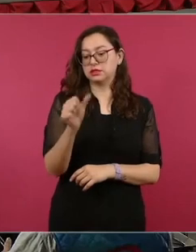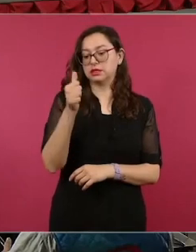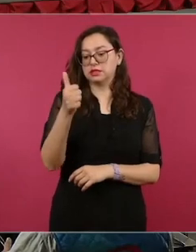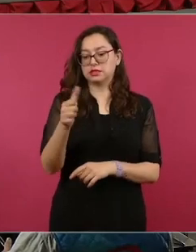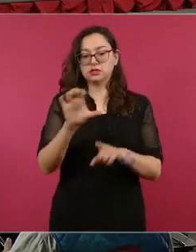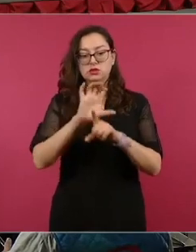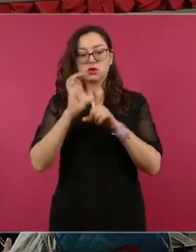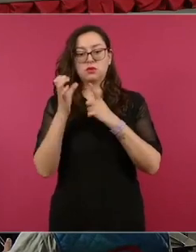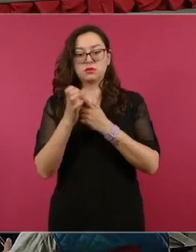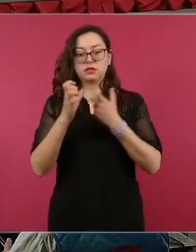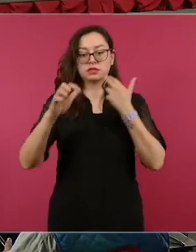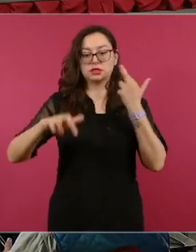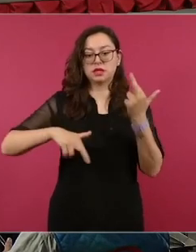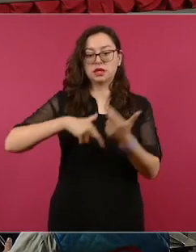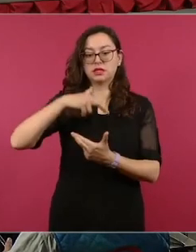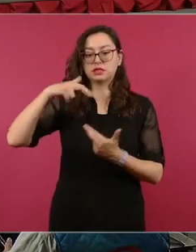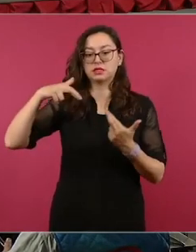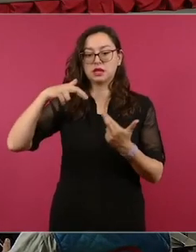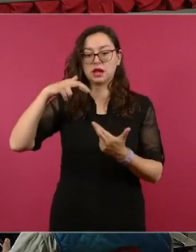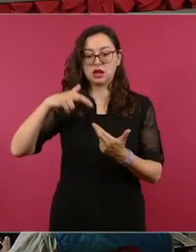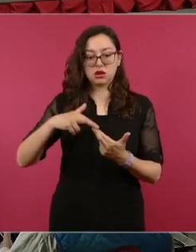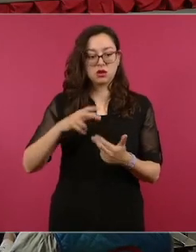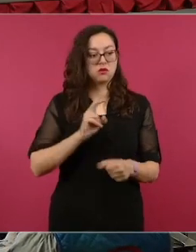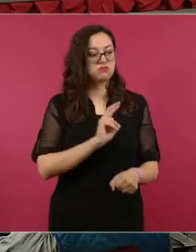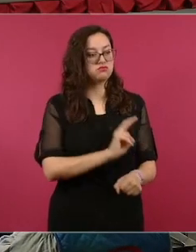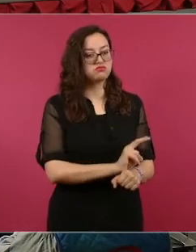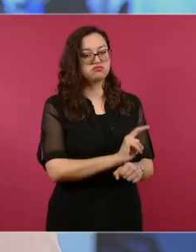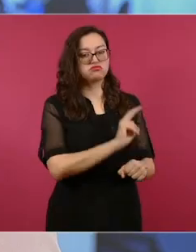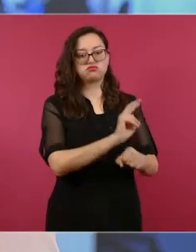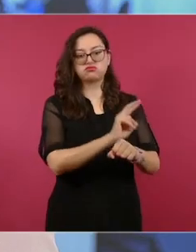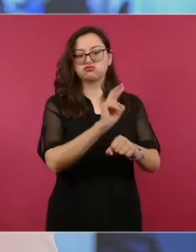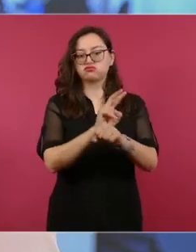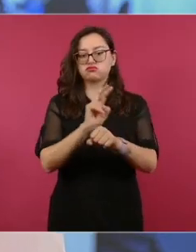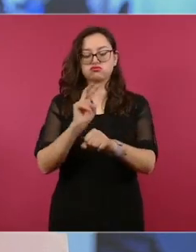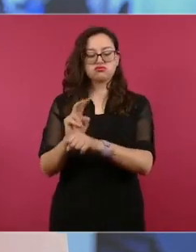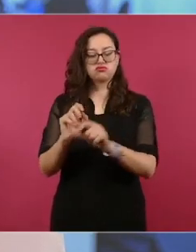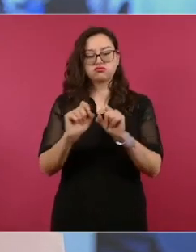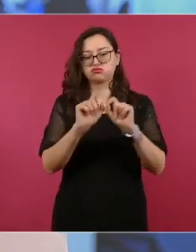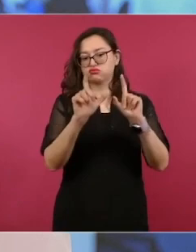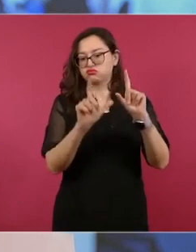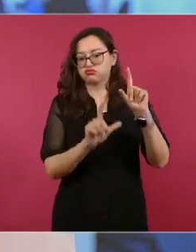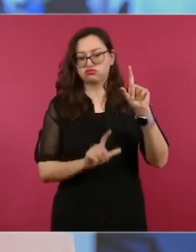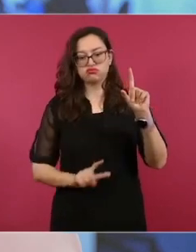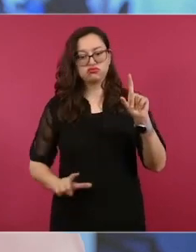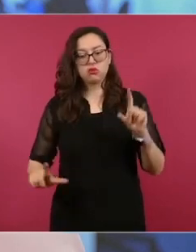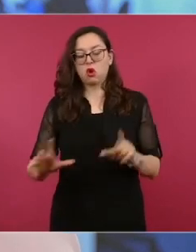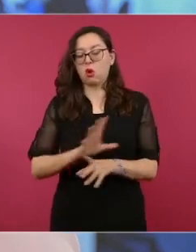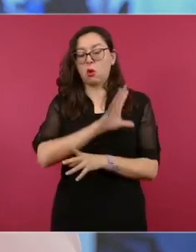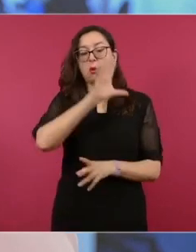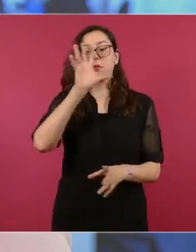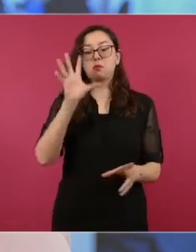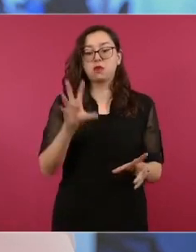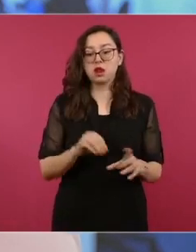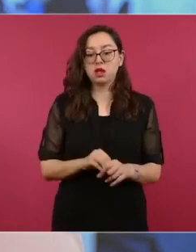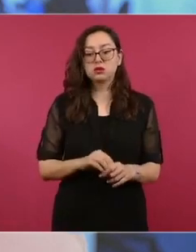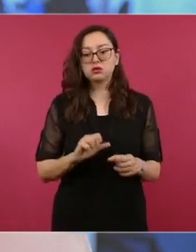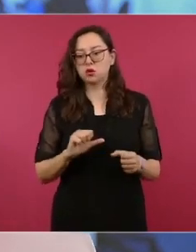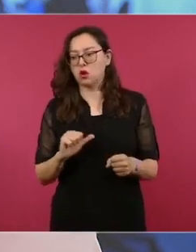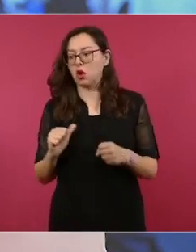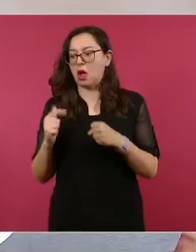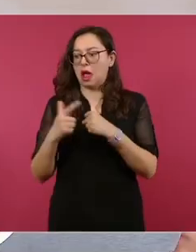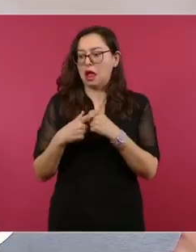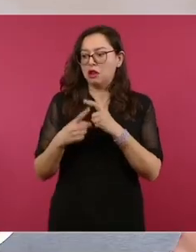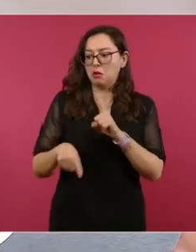se da seguimiento puntual a lo que ocurre en el territorio y de ser necesario se coordinan acciones